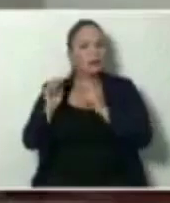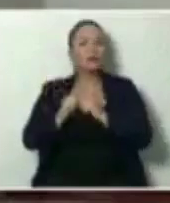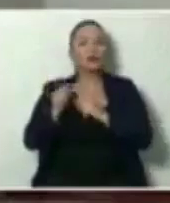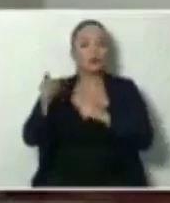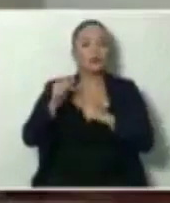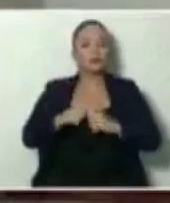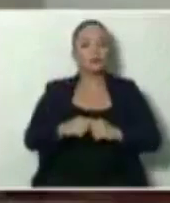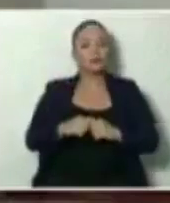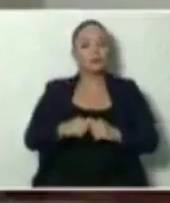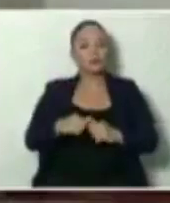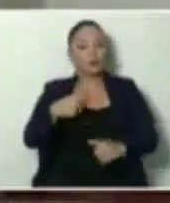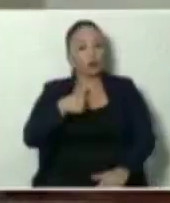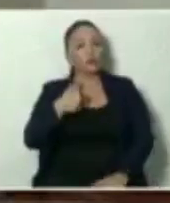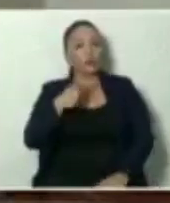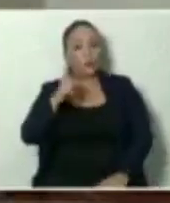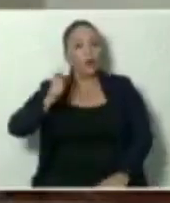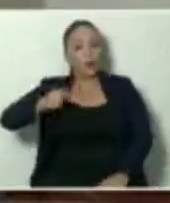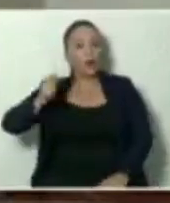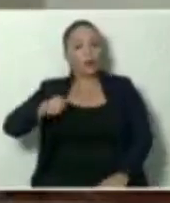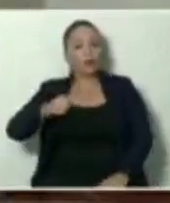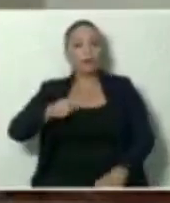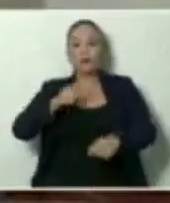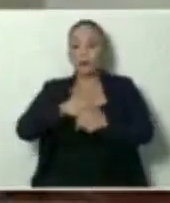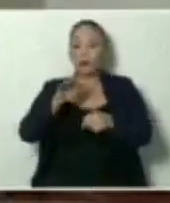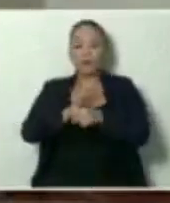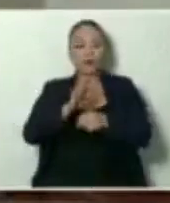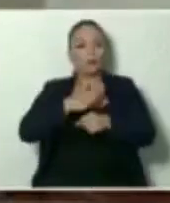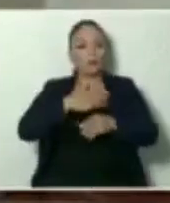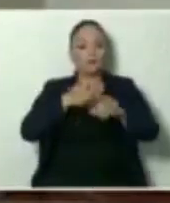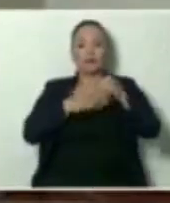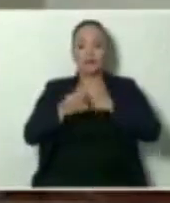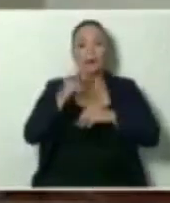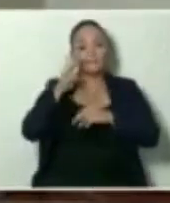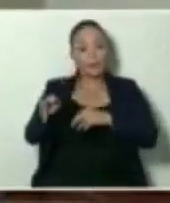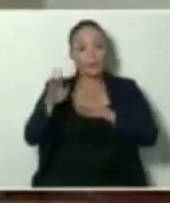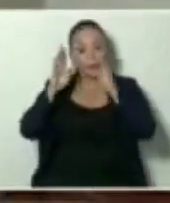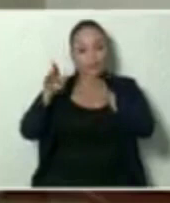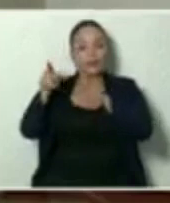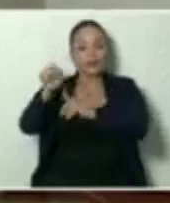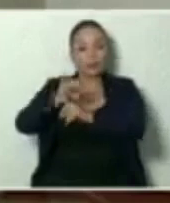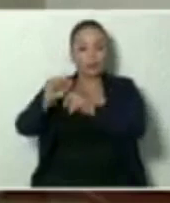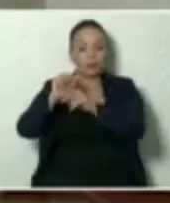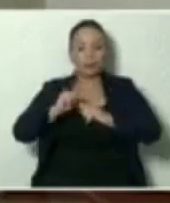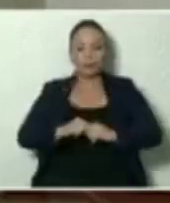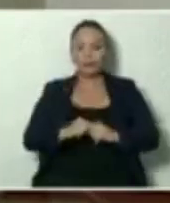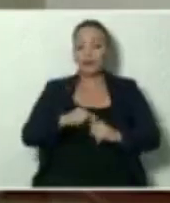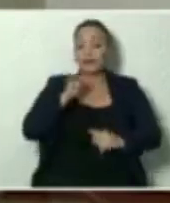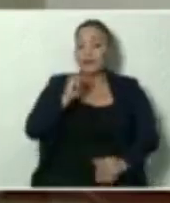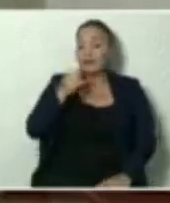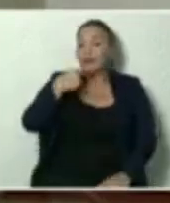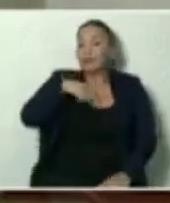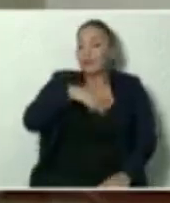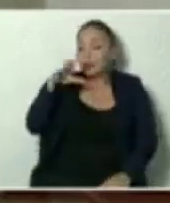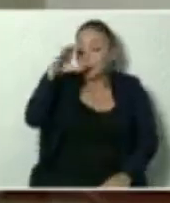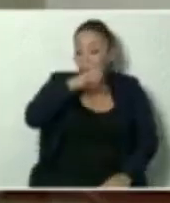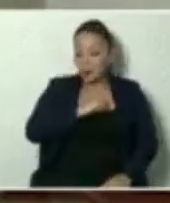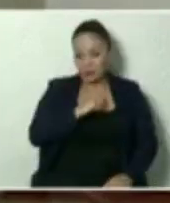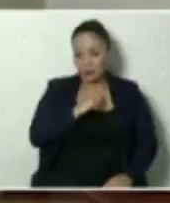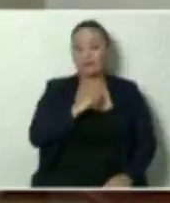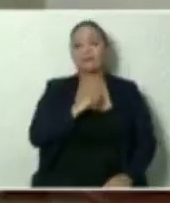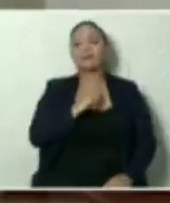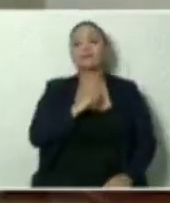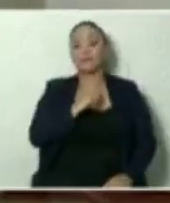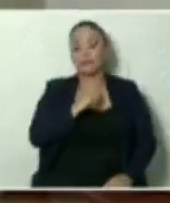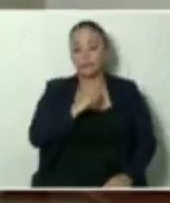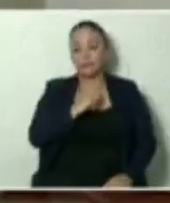Yo tengo un abogado casi tiempo completo en mi despacho viendo eso y si determinamos que hay mérito, este gobierno